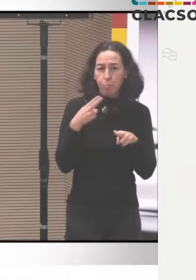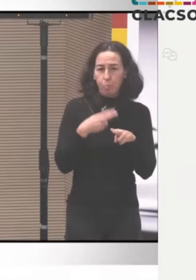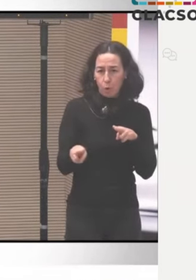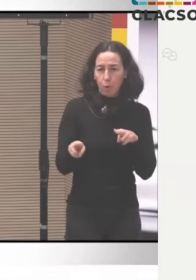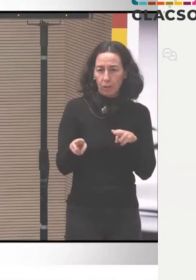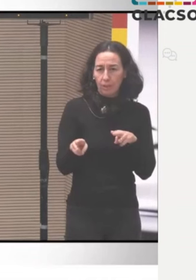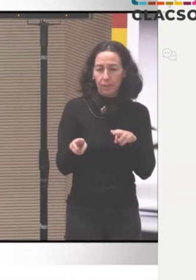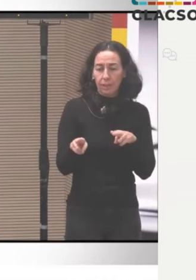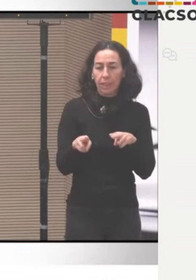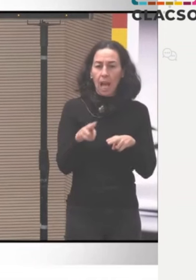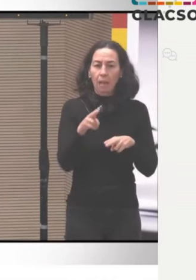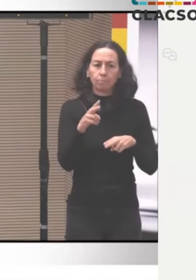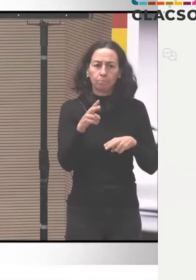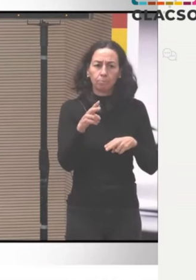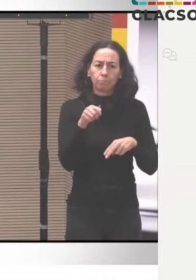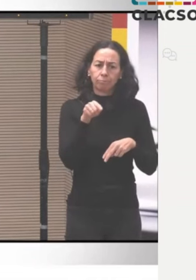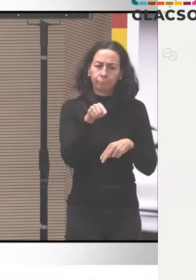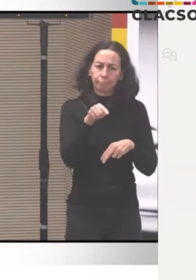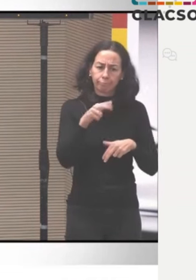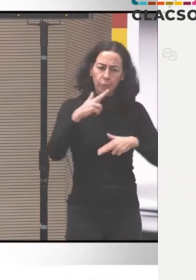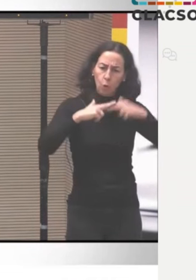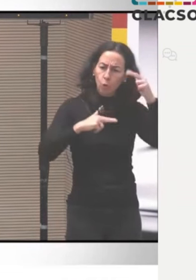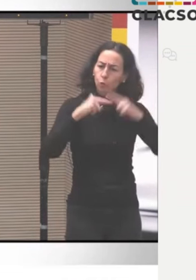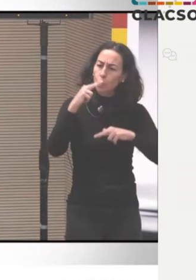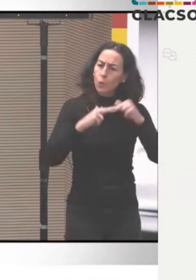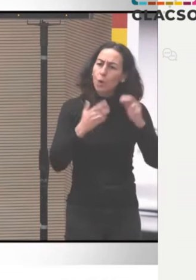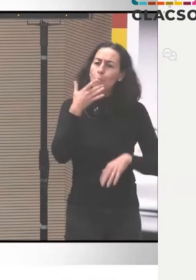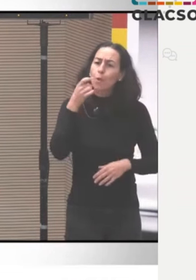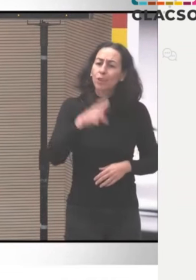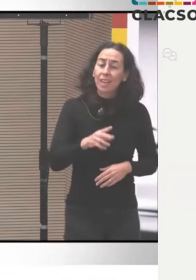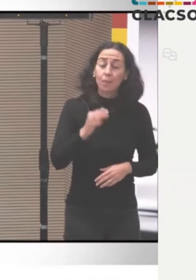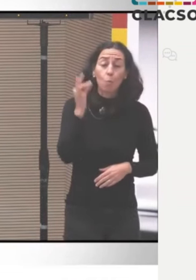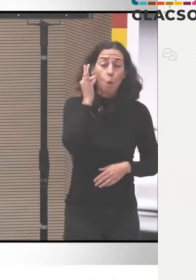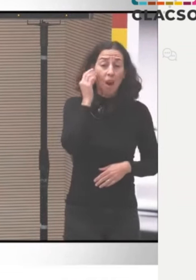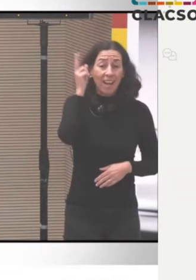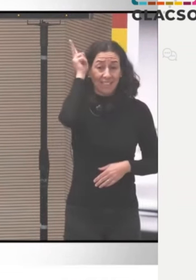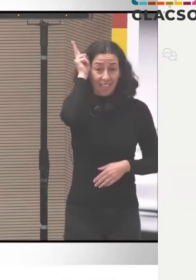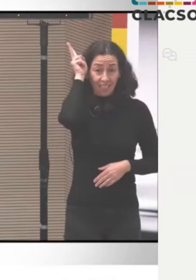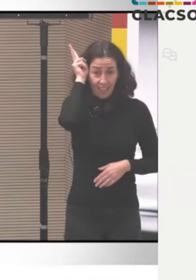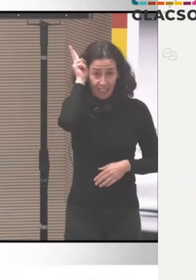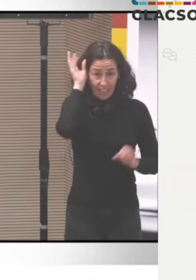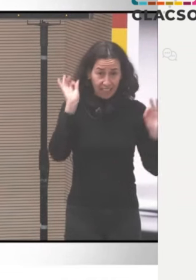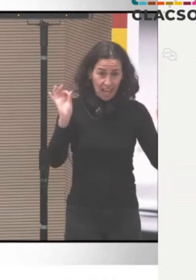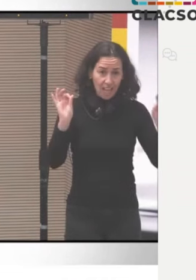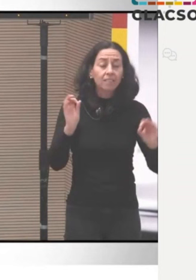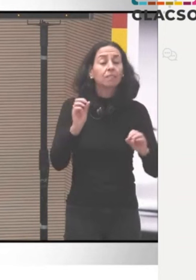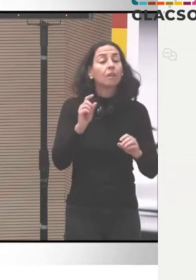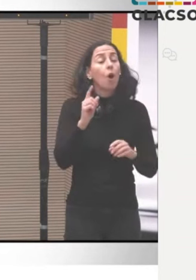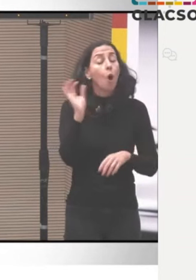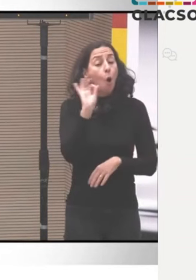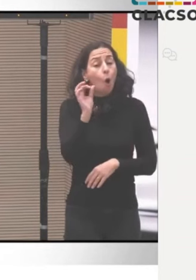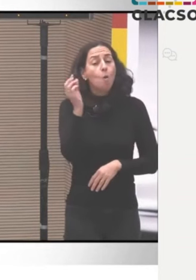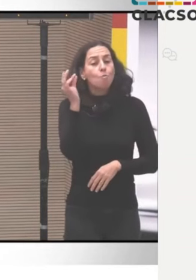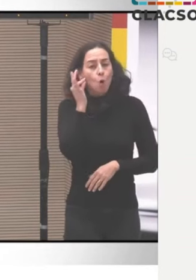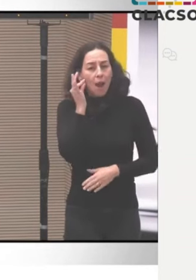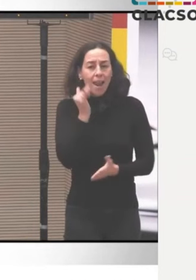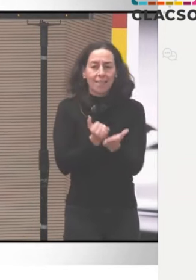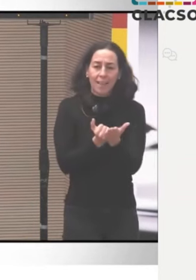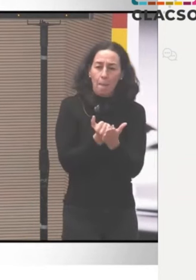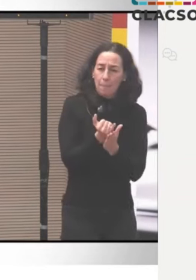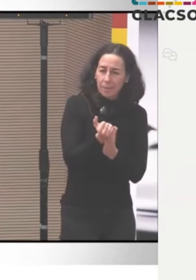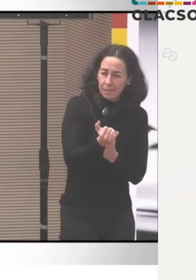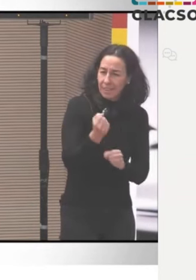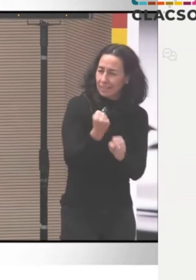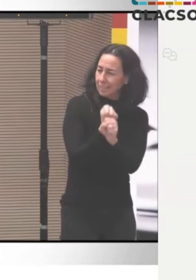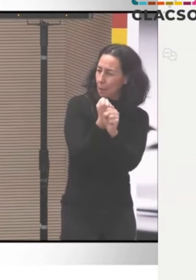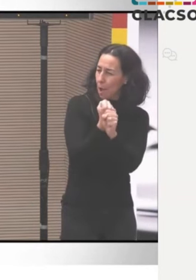presencia de dictaduras militares, de presencia de la extrema derecha y que permanentemente nos ha